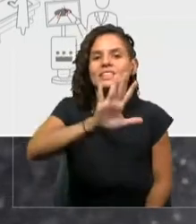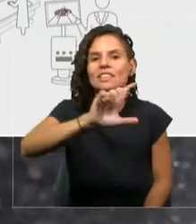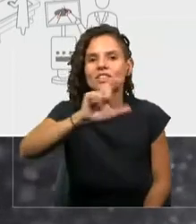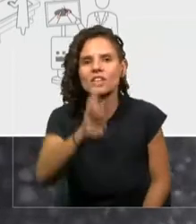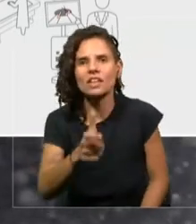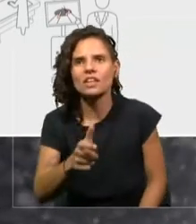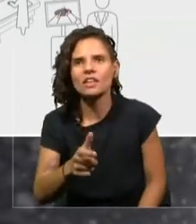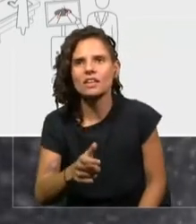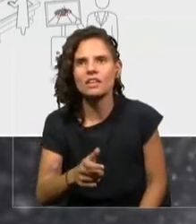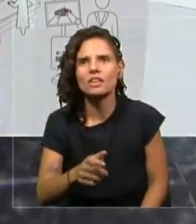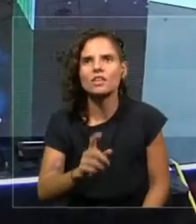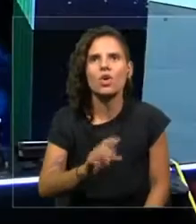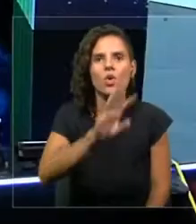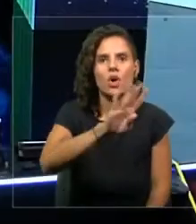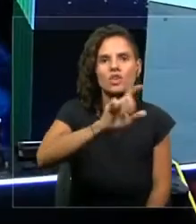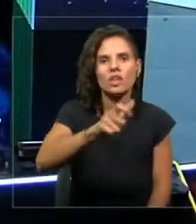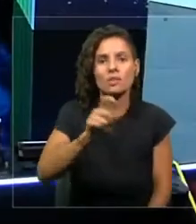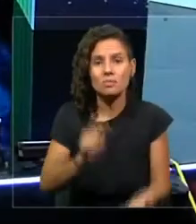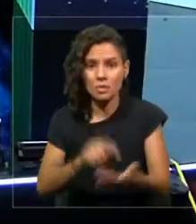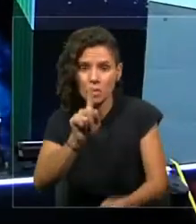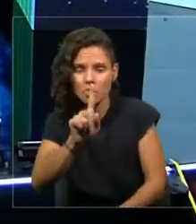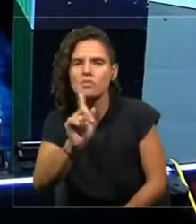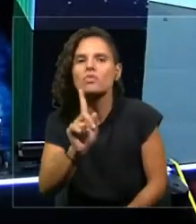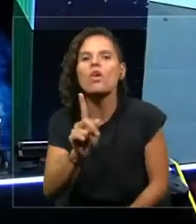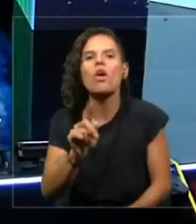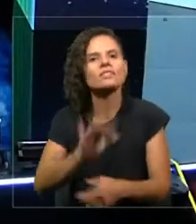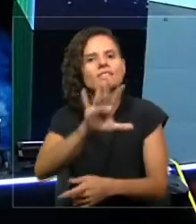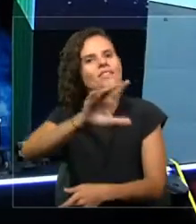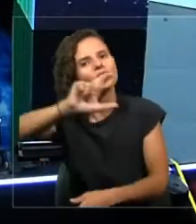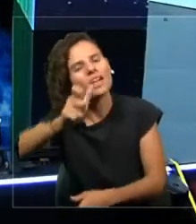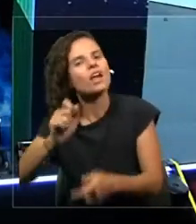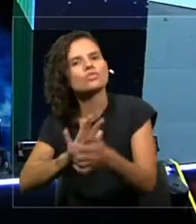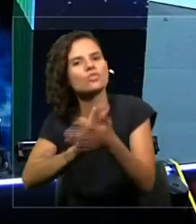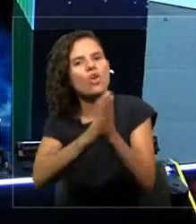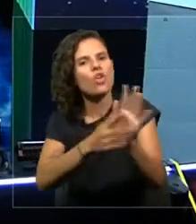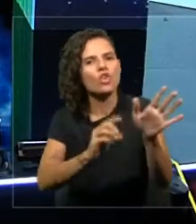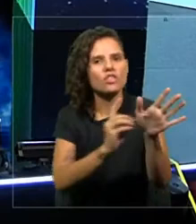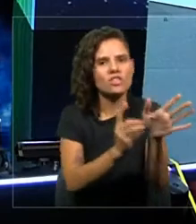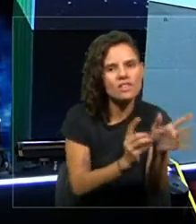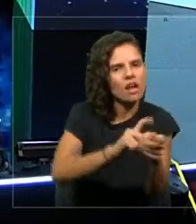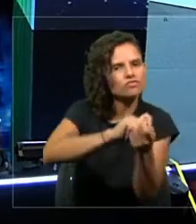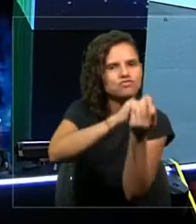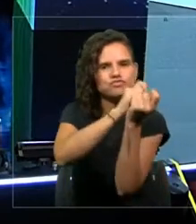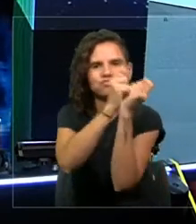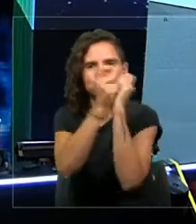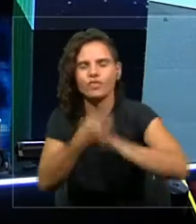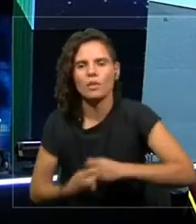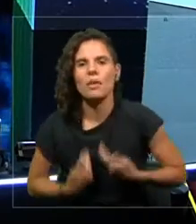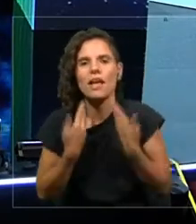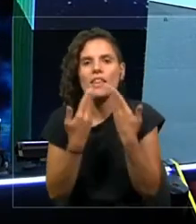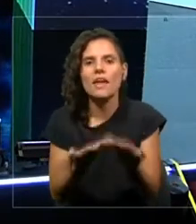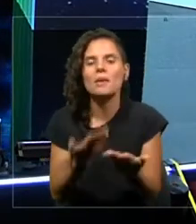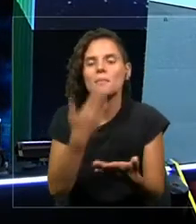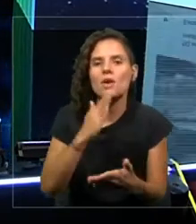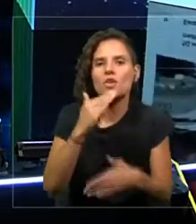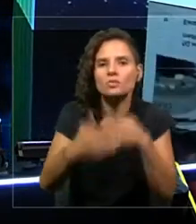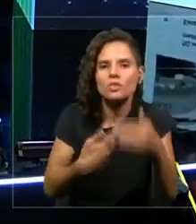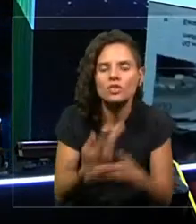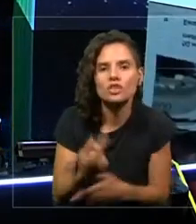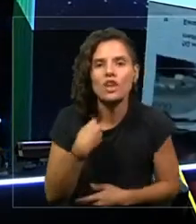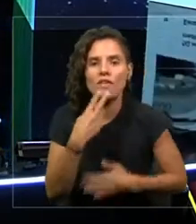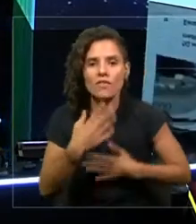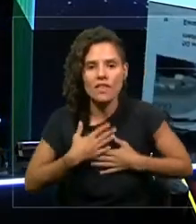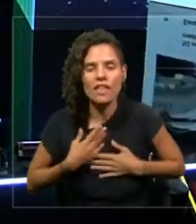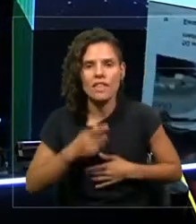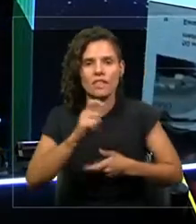.1, sino es una transformación digital para habilitar mejores procesos y calidad de vida del ser humano.